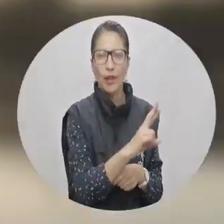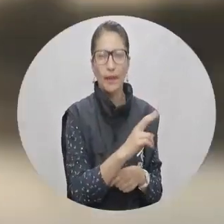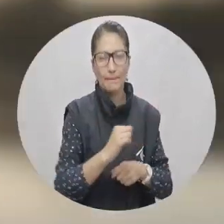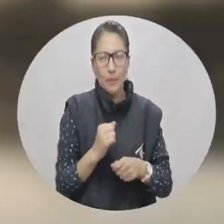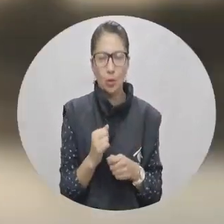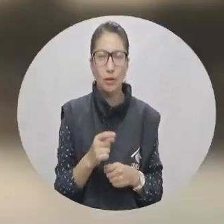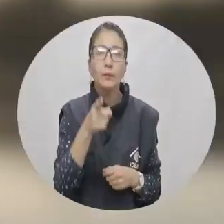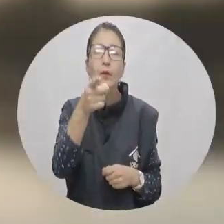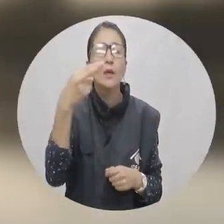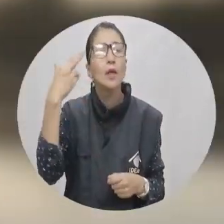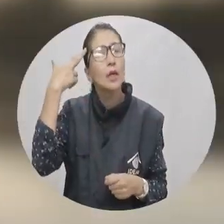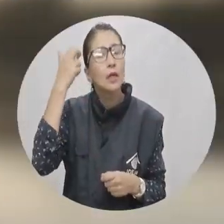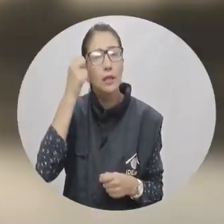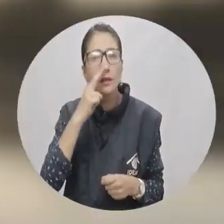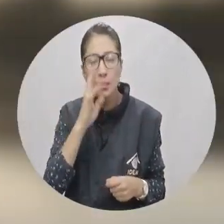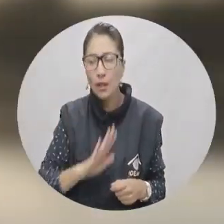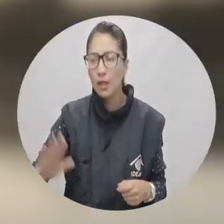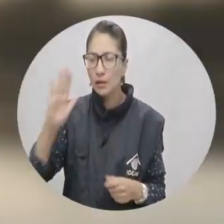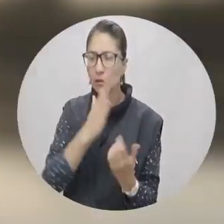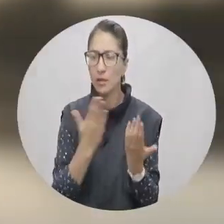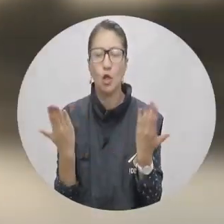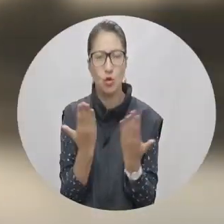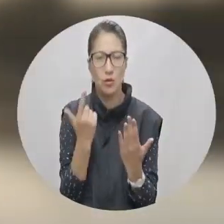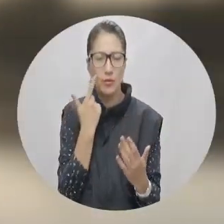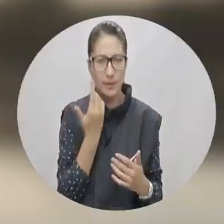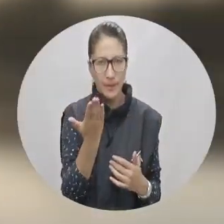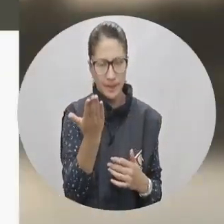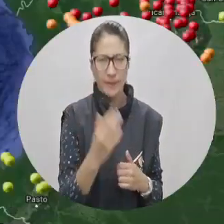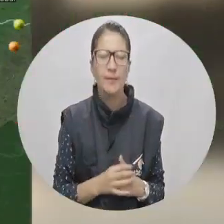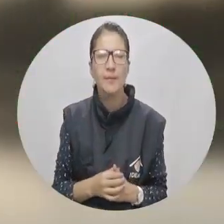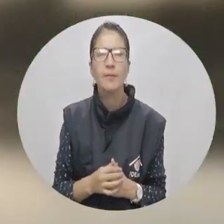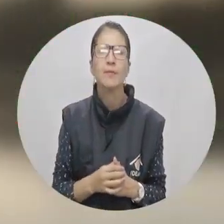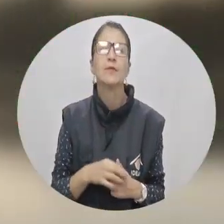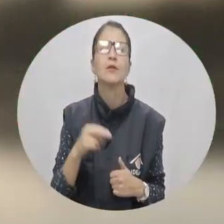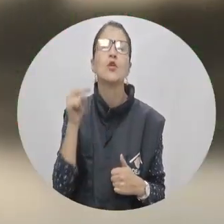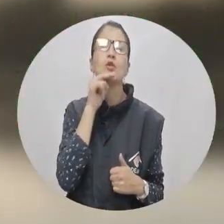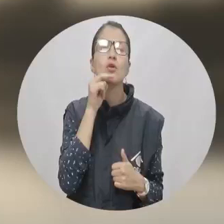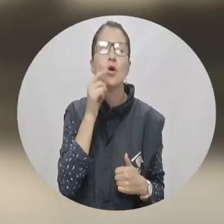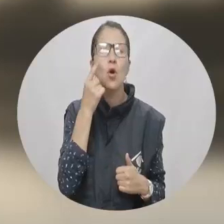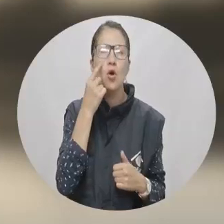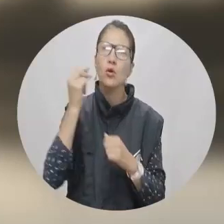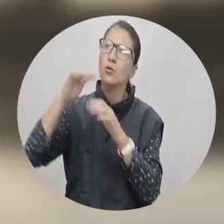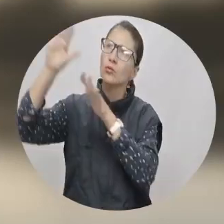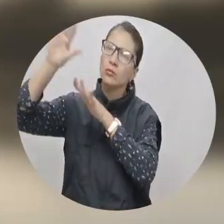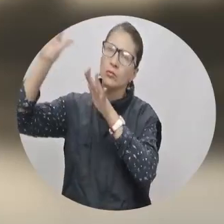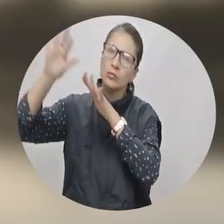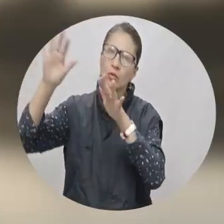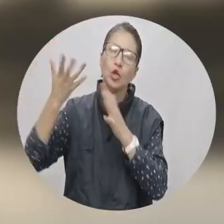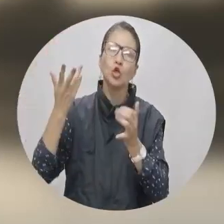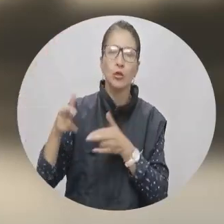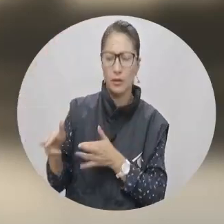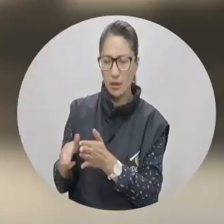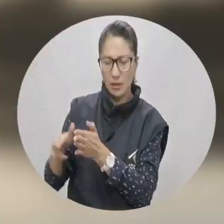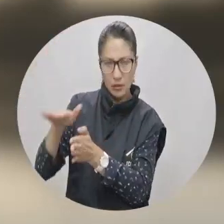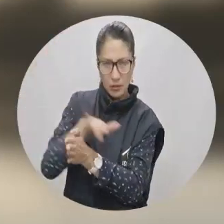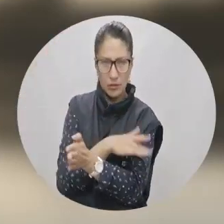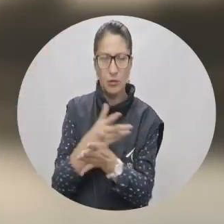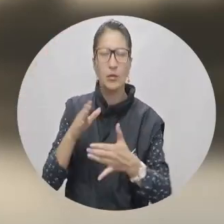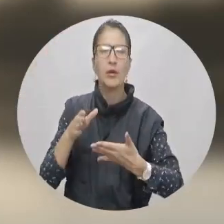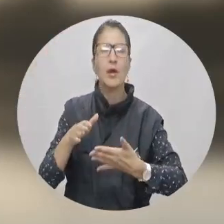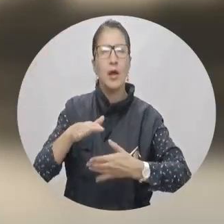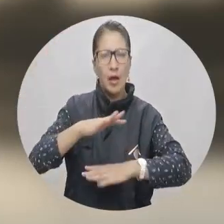Mucha atención a las principales alertas a nivel nacional. Alerta roja por desbordamientos en ríos de Antioquia,